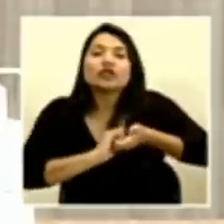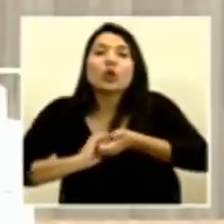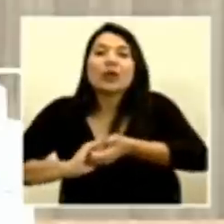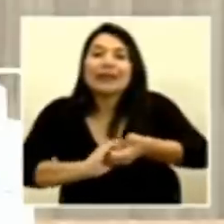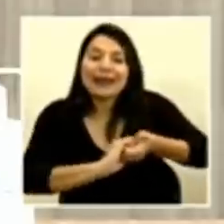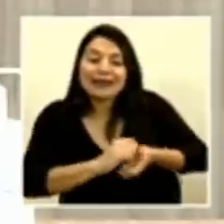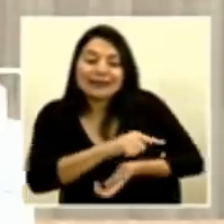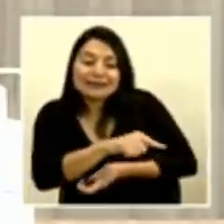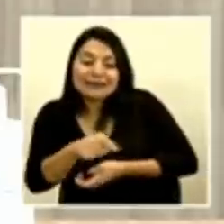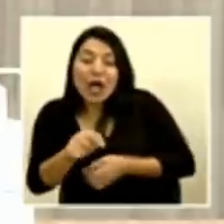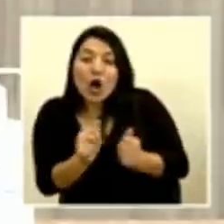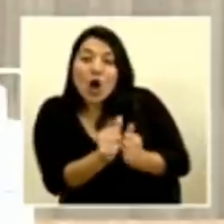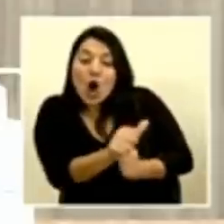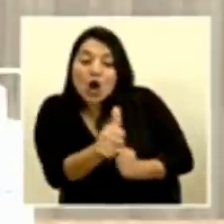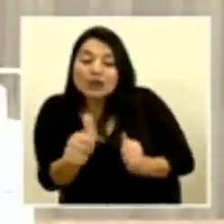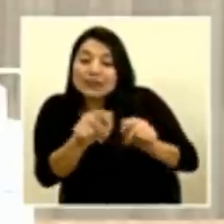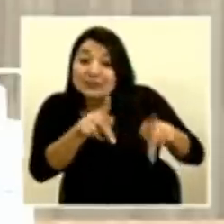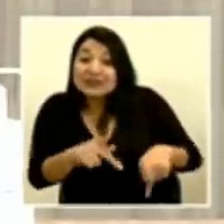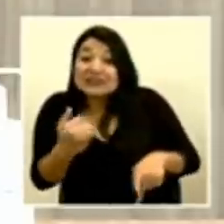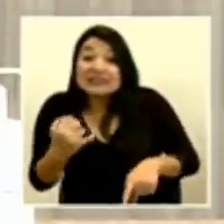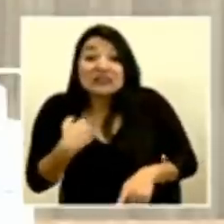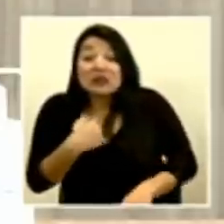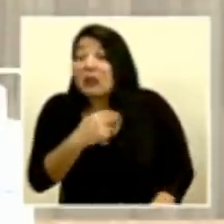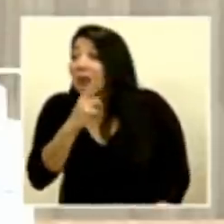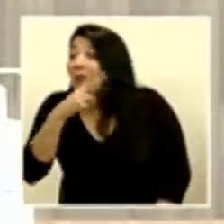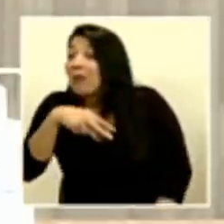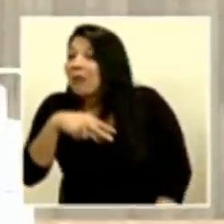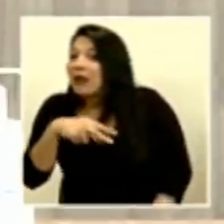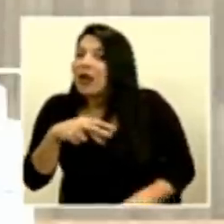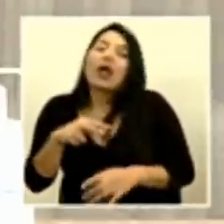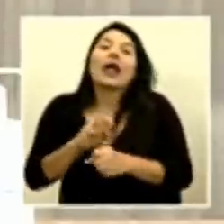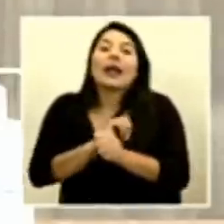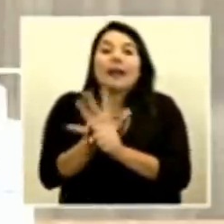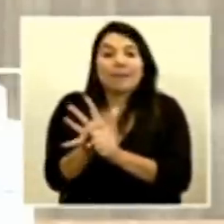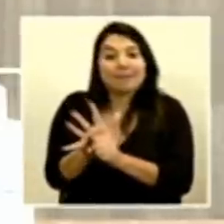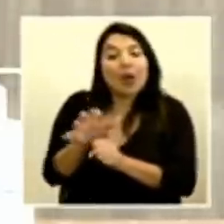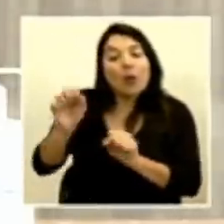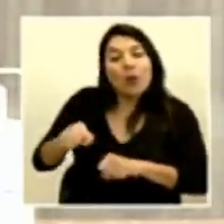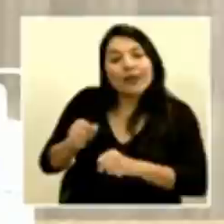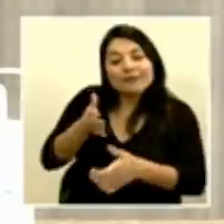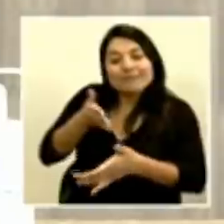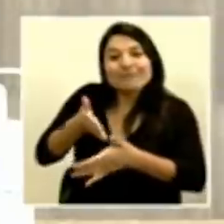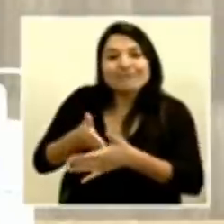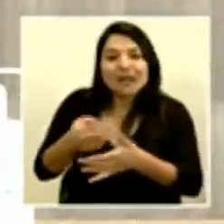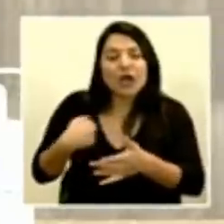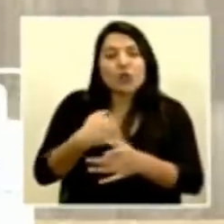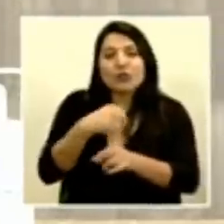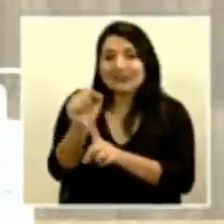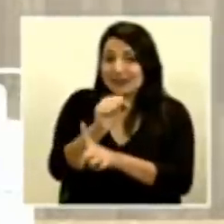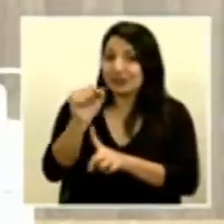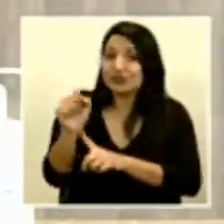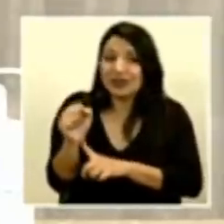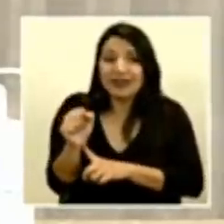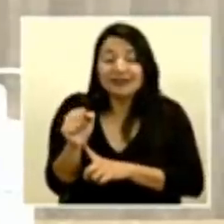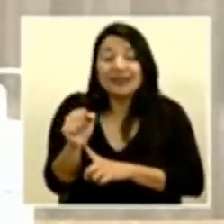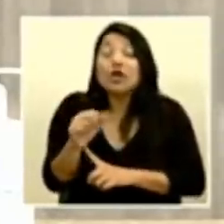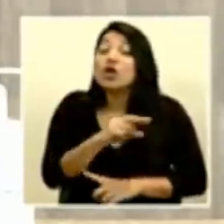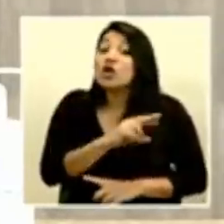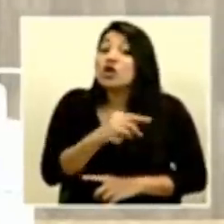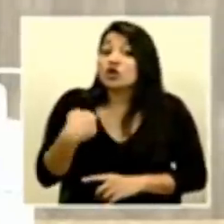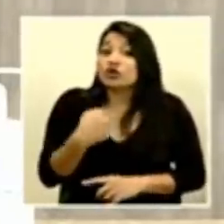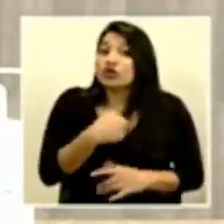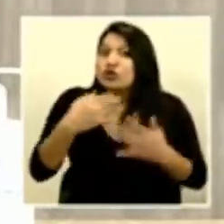este virus puede hacer muchos estragos en medio nuestros y eso es lo que hemos hasta el momento logrado salvar, que no hayan estragos